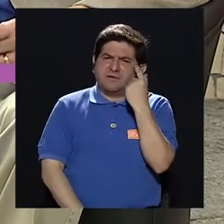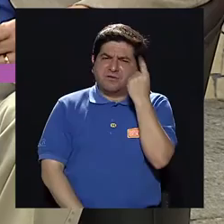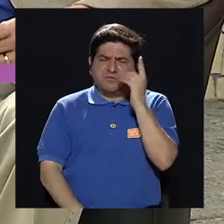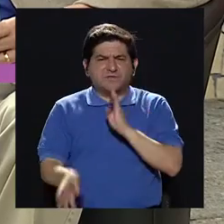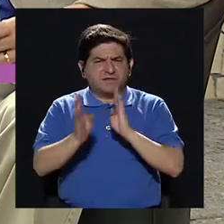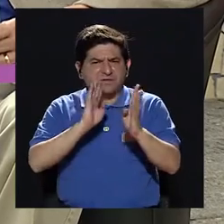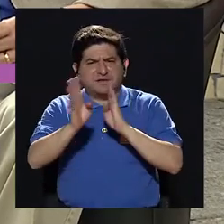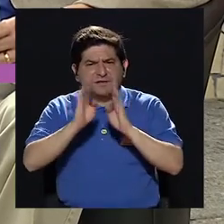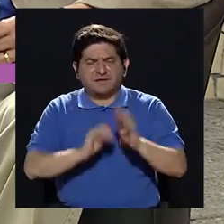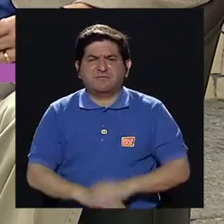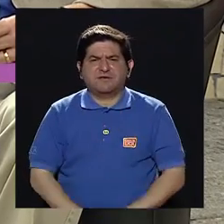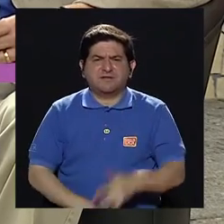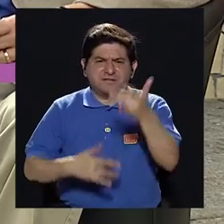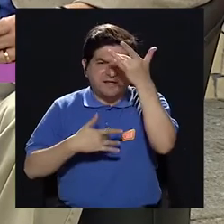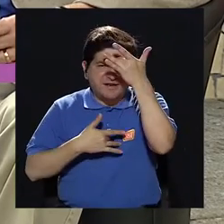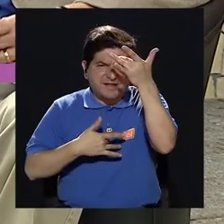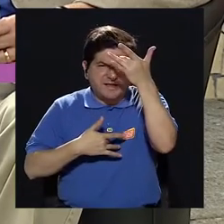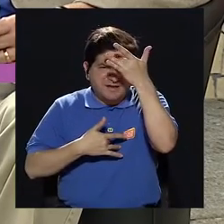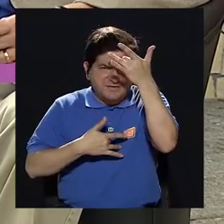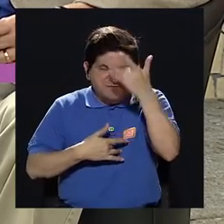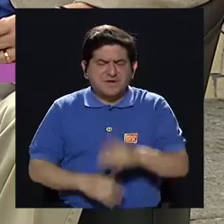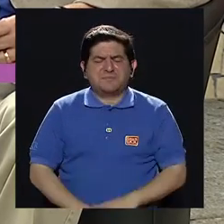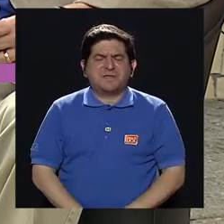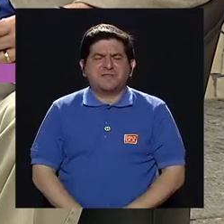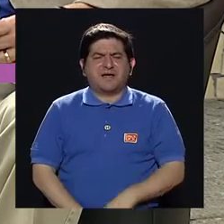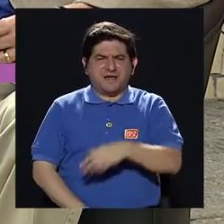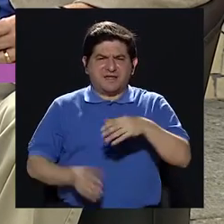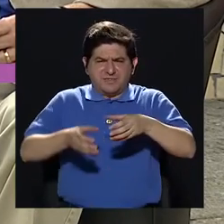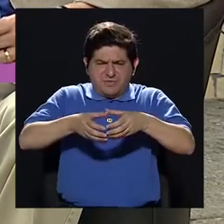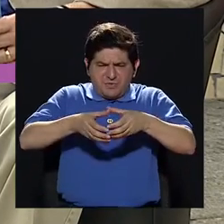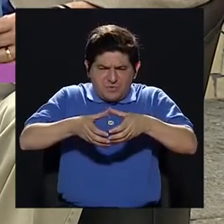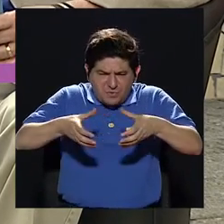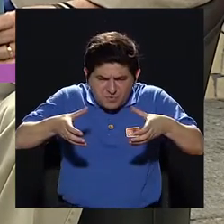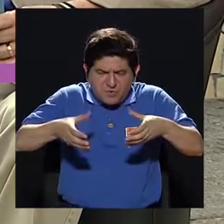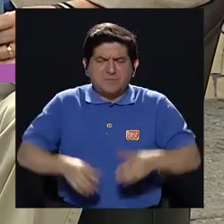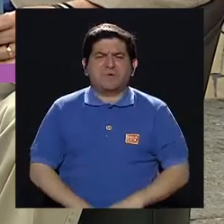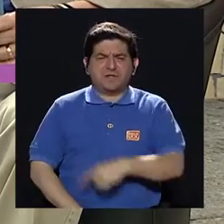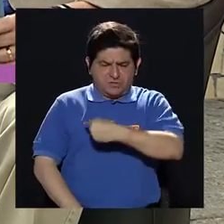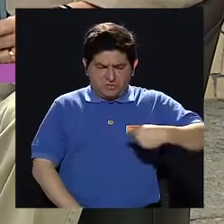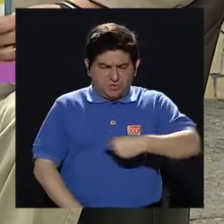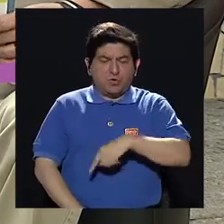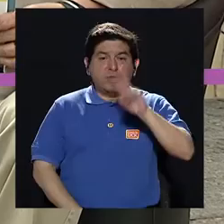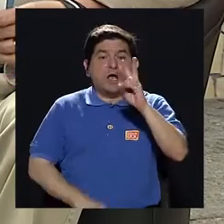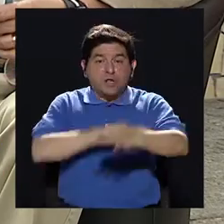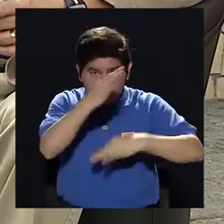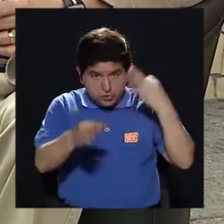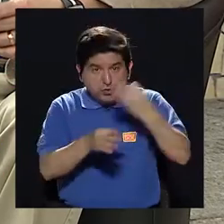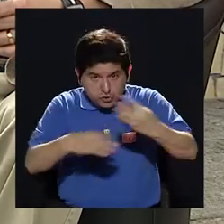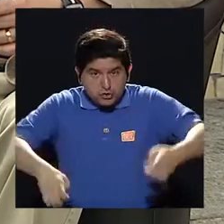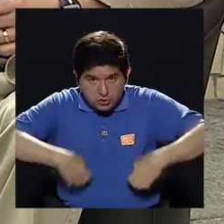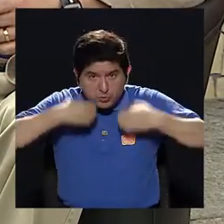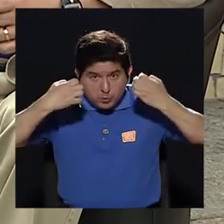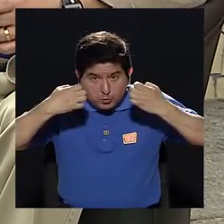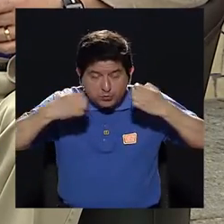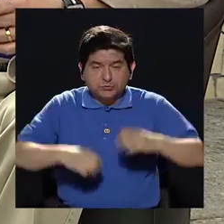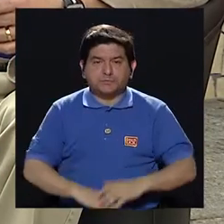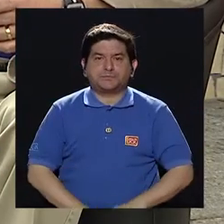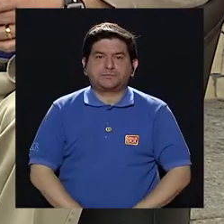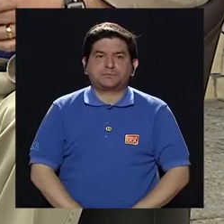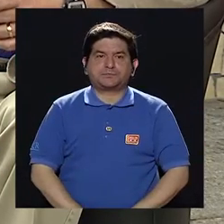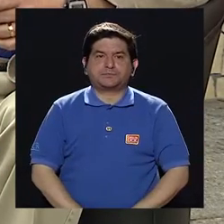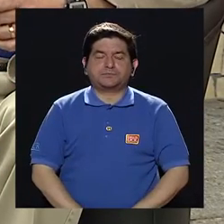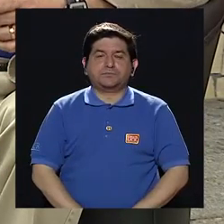cuando hablamos de enfermedad intestinal inflamatoria tenemos dos subtipos, por decirlo de alguna manera.